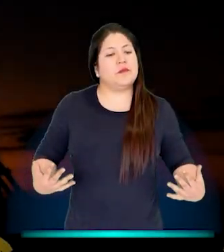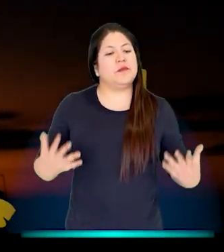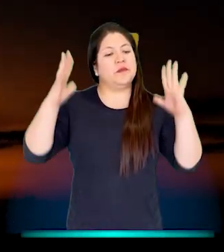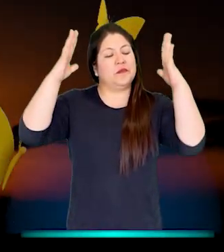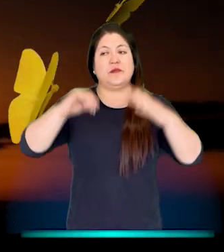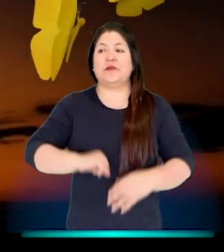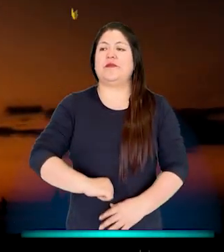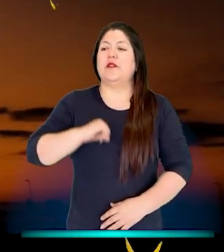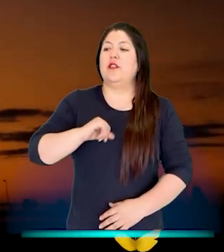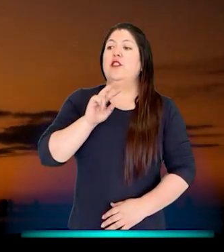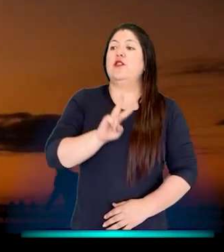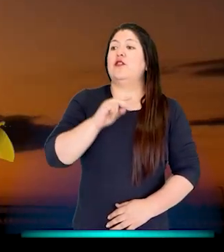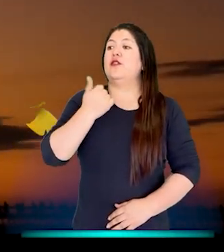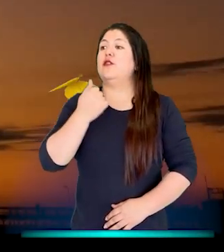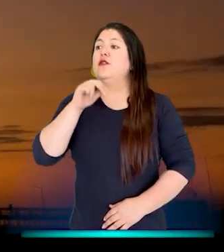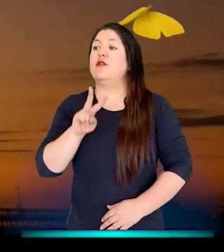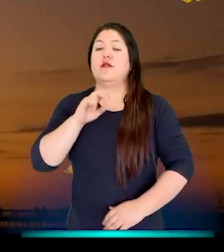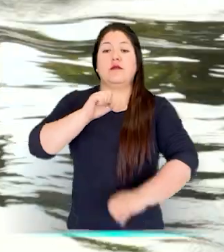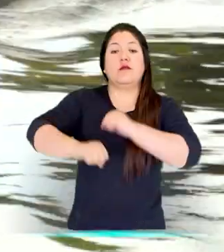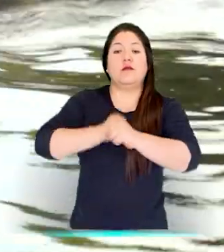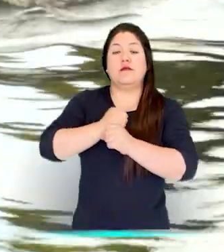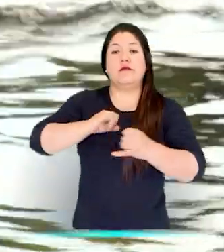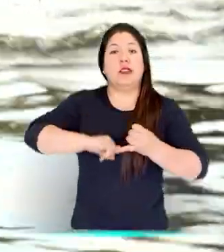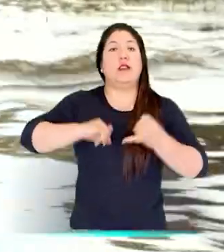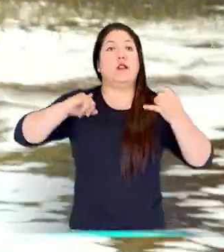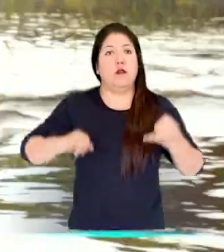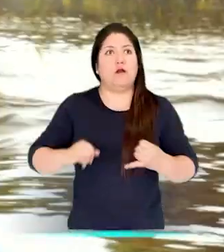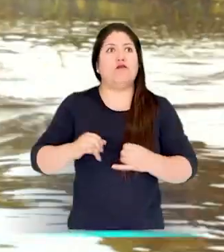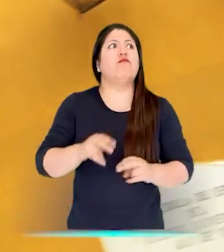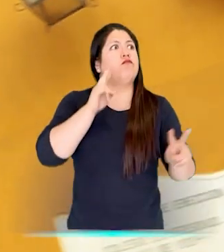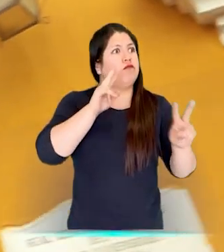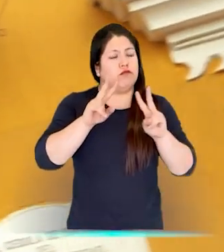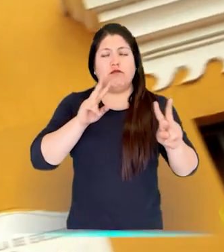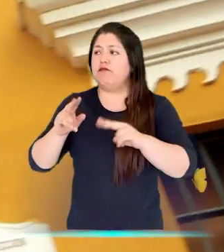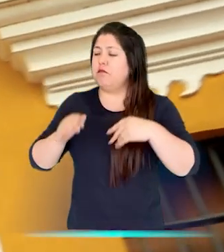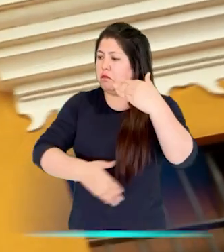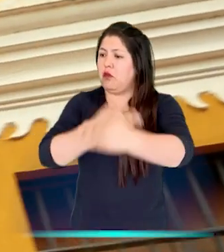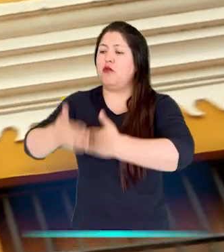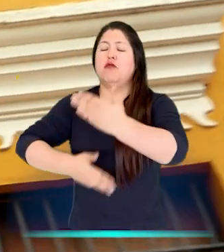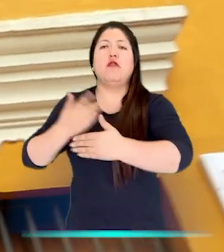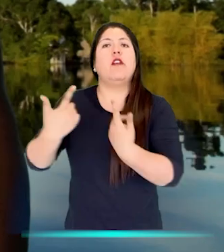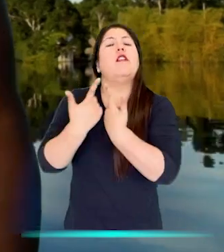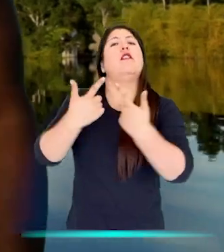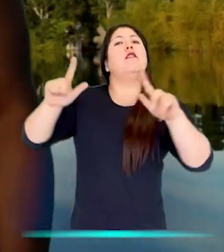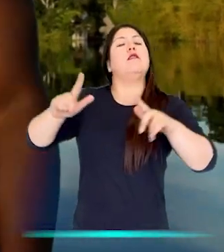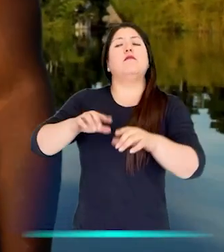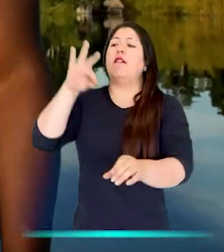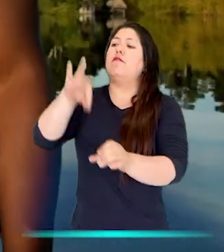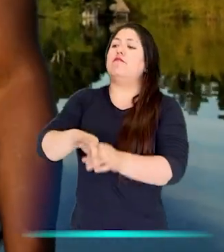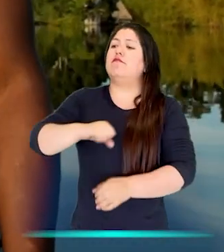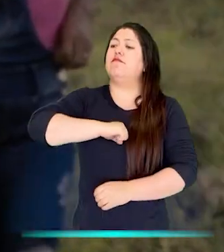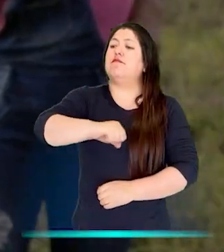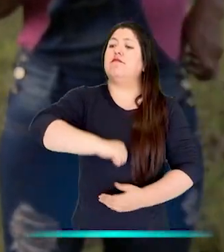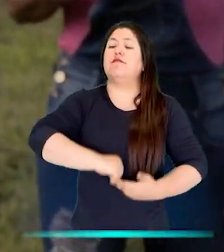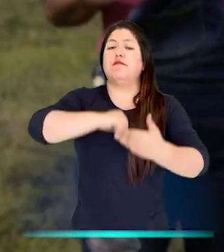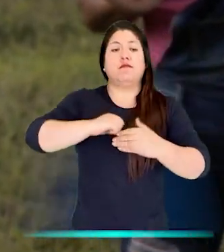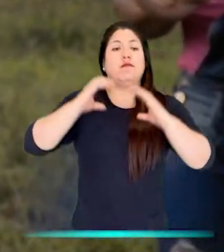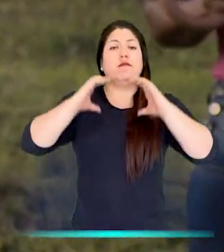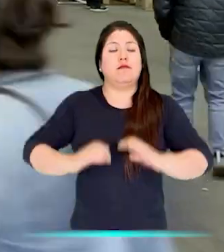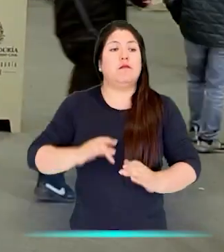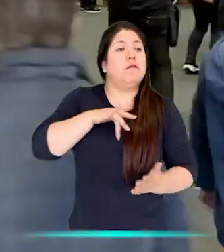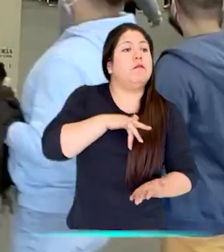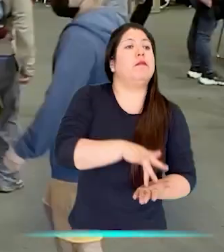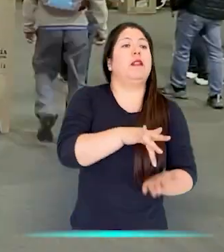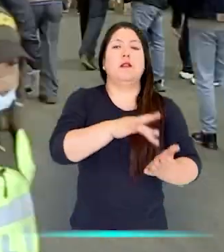Celebramos con orgullo 212 años de independencia. Somos testigos de la libertad de los colombianos para ejercer su ciudadanía